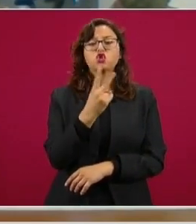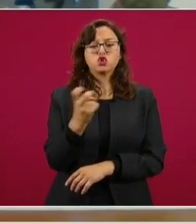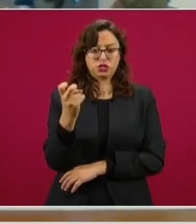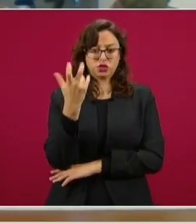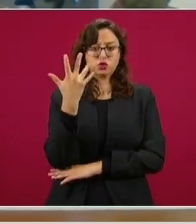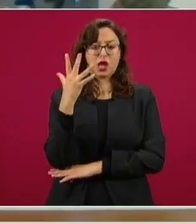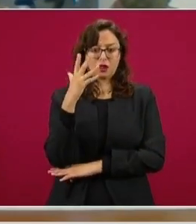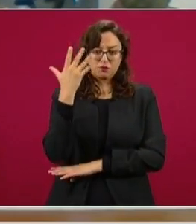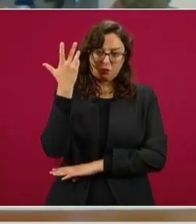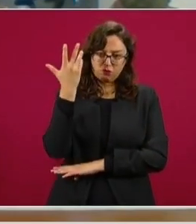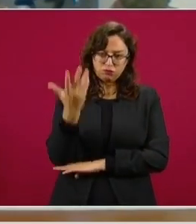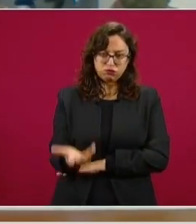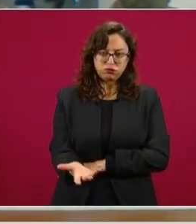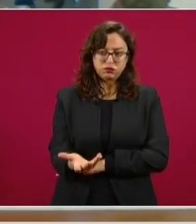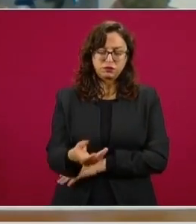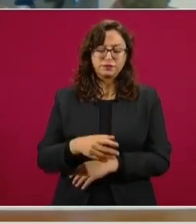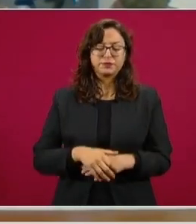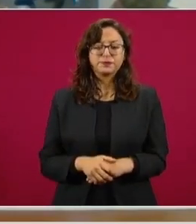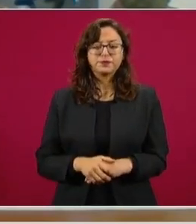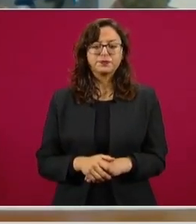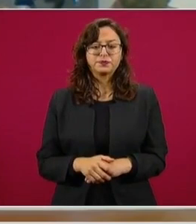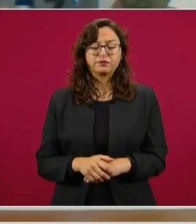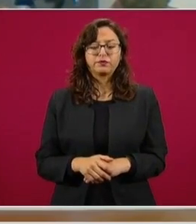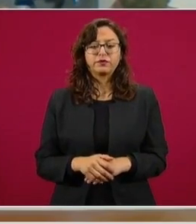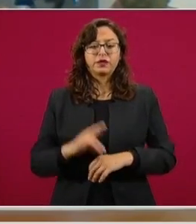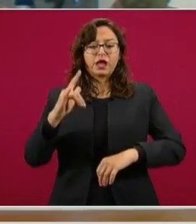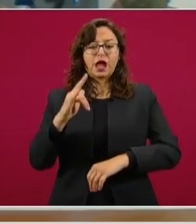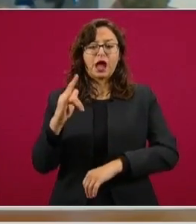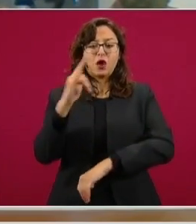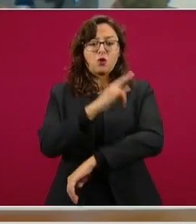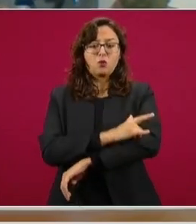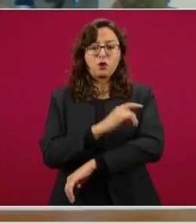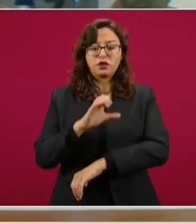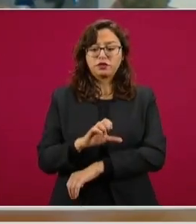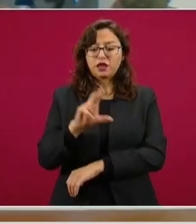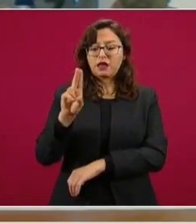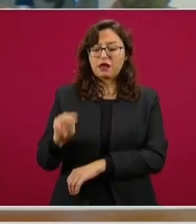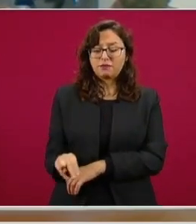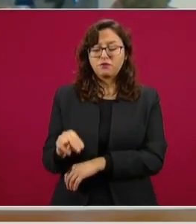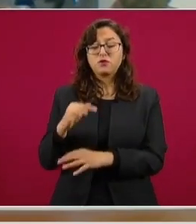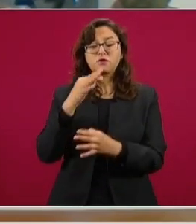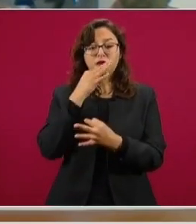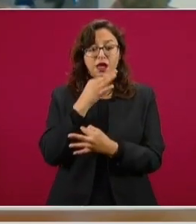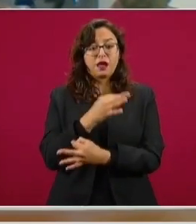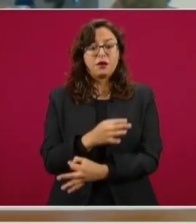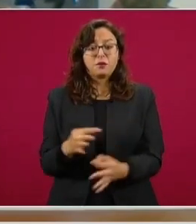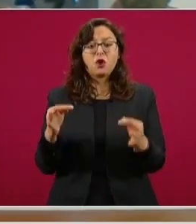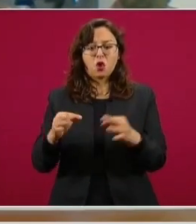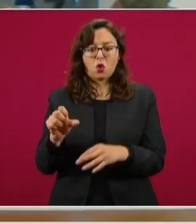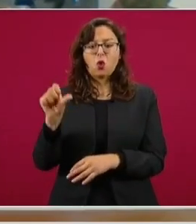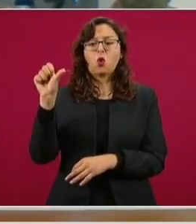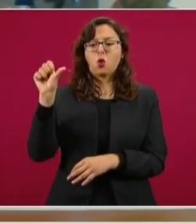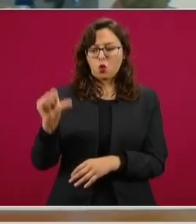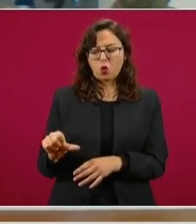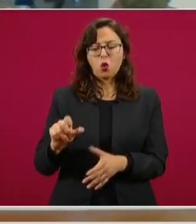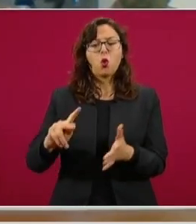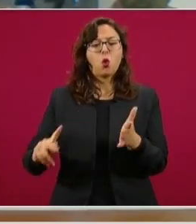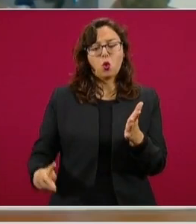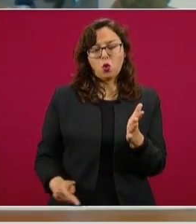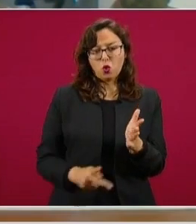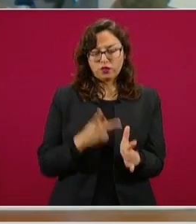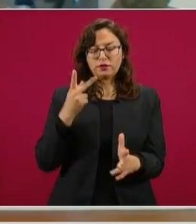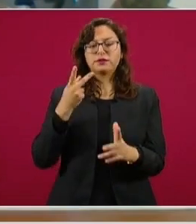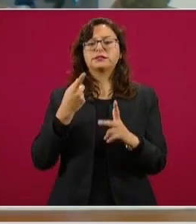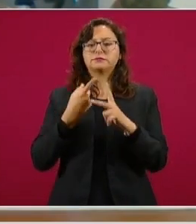caídos. El aeropuerto de Cancún nos han pedido que informemos que a partir de hoy restablece toda